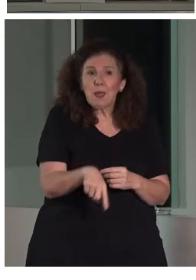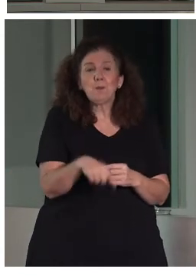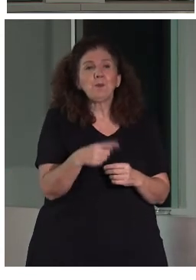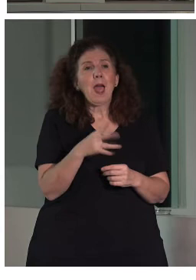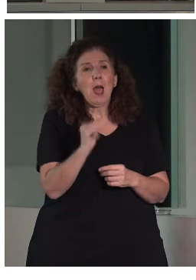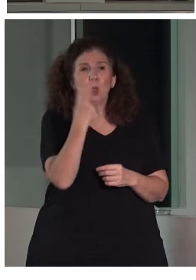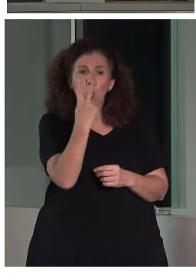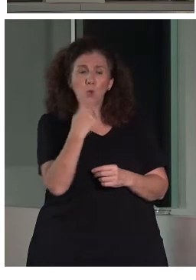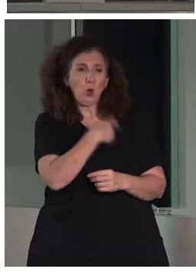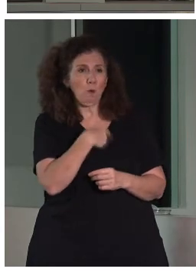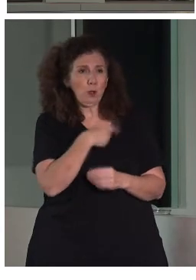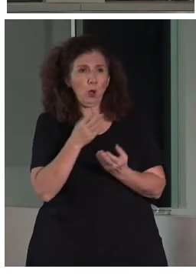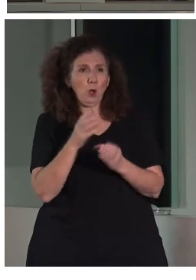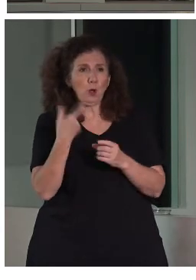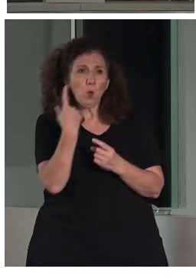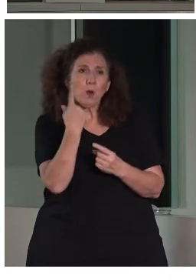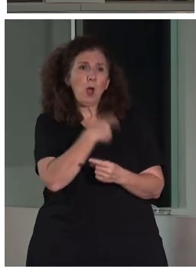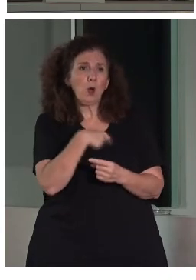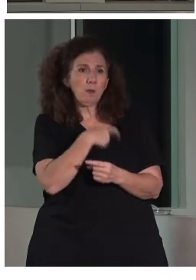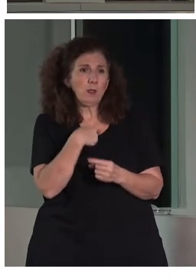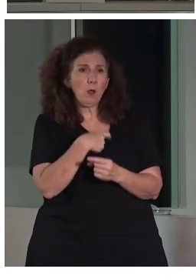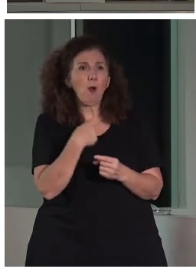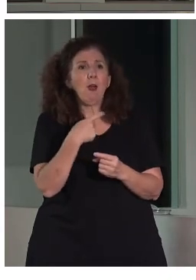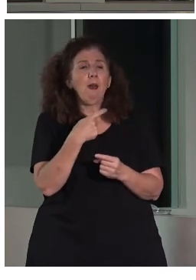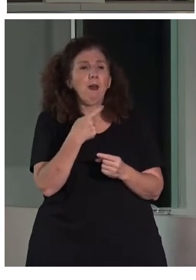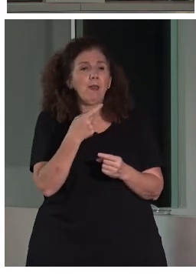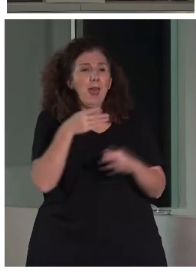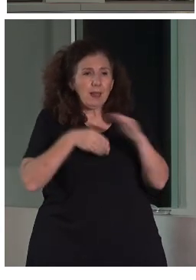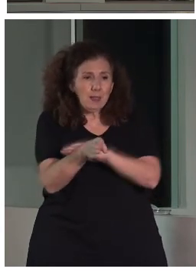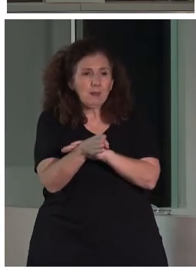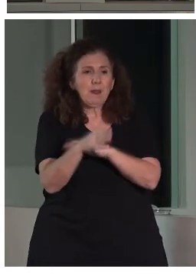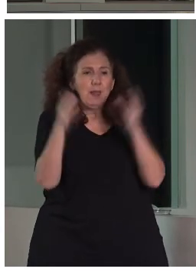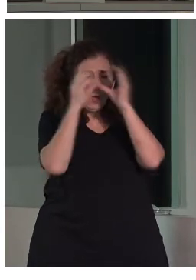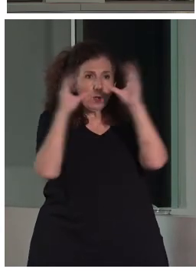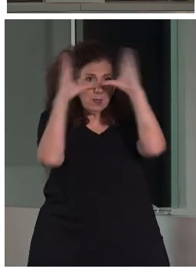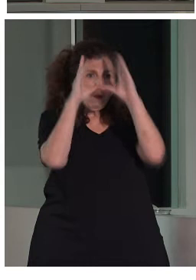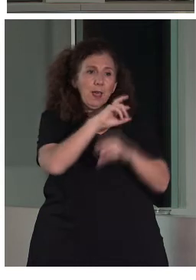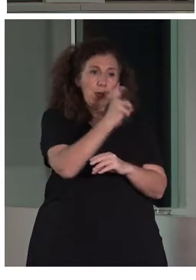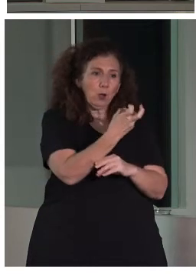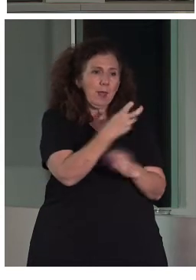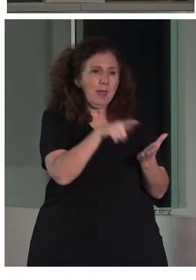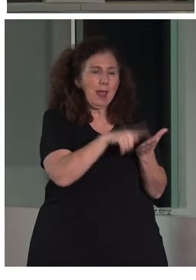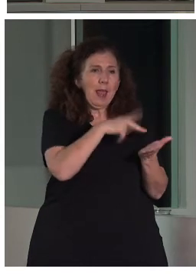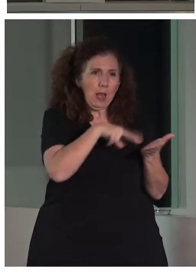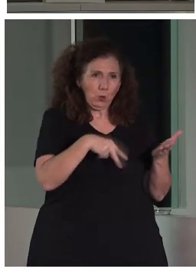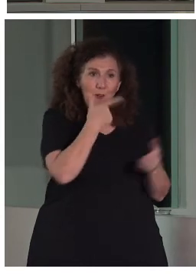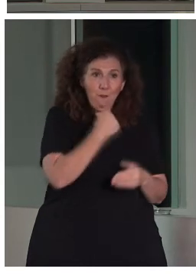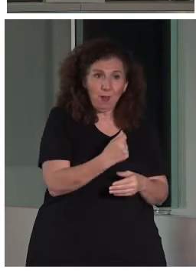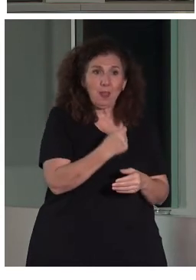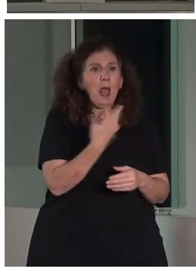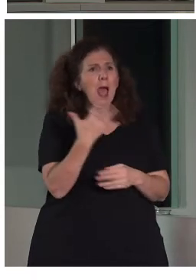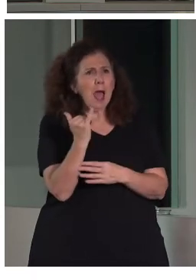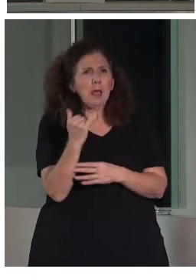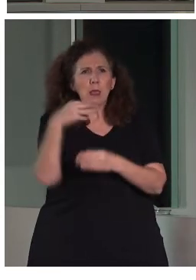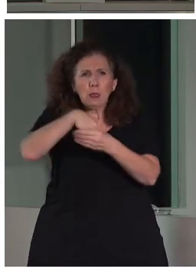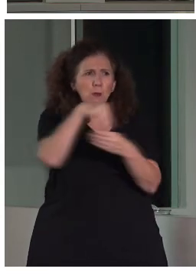comisiones, una de accesibilidad cognitiva y una de lectura fácil, en donde están en torno a una docena de asociaciones con presencia de